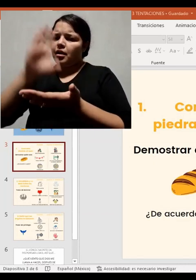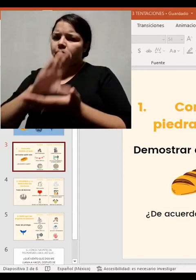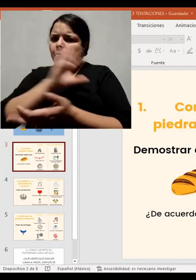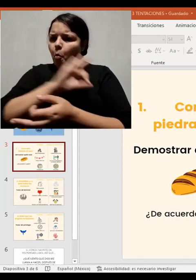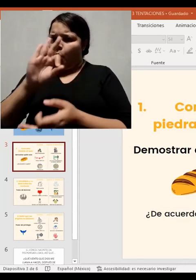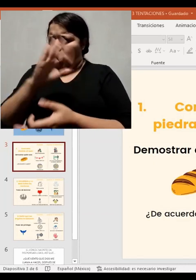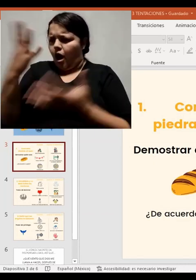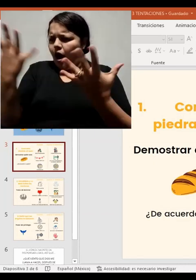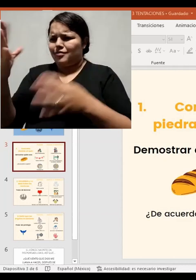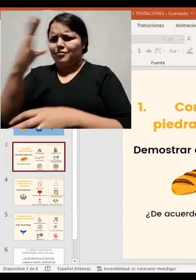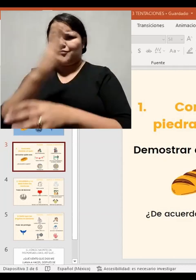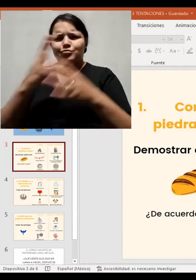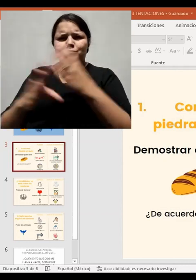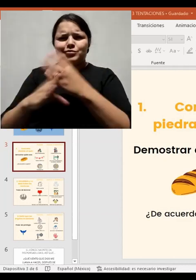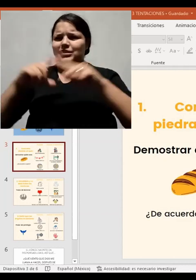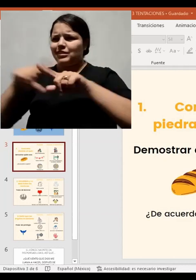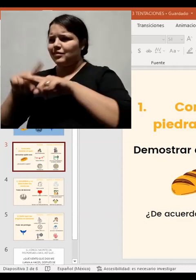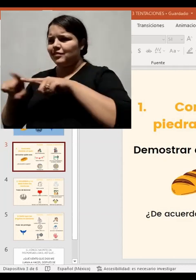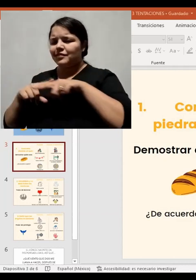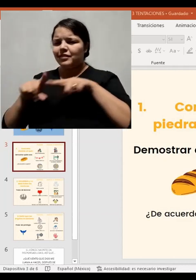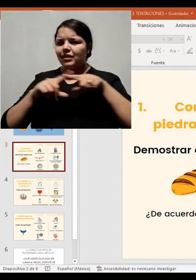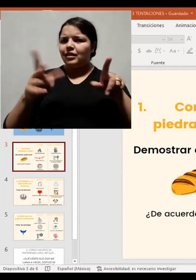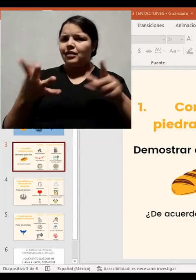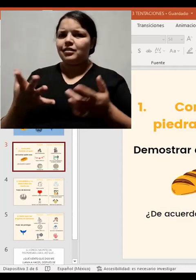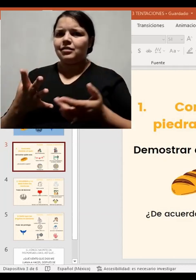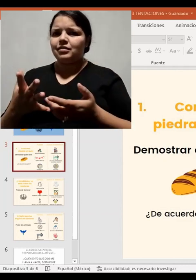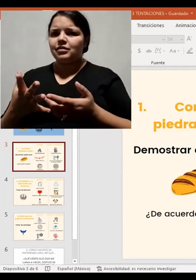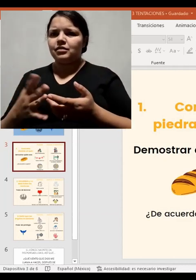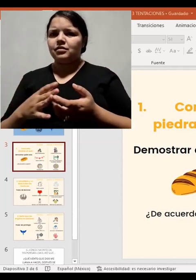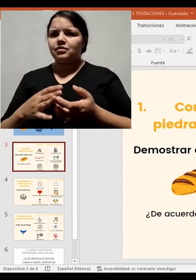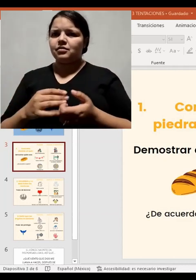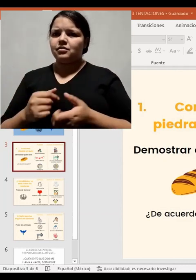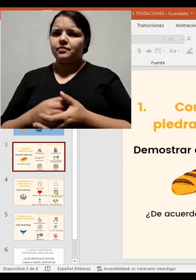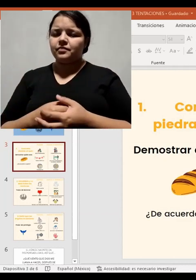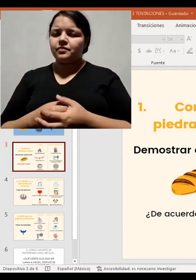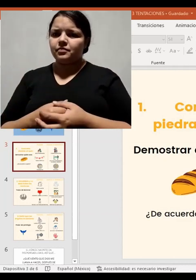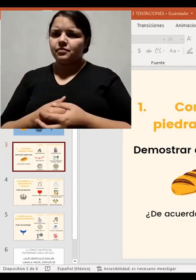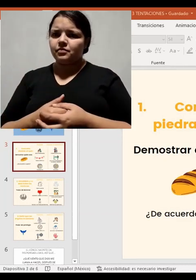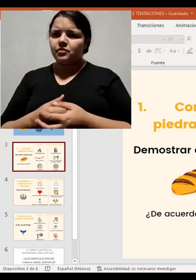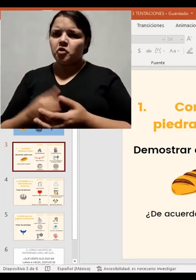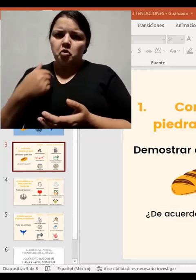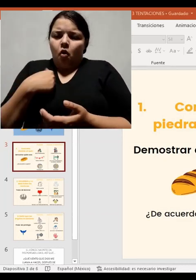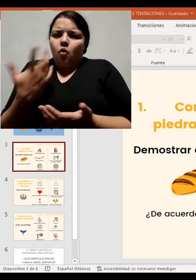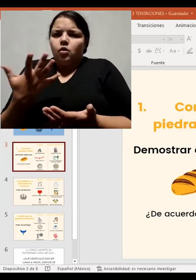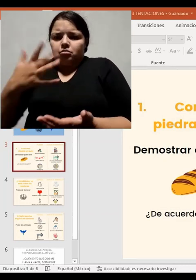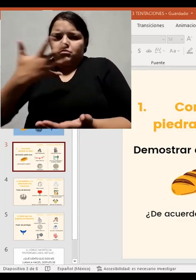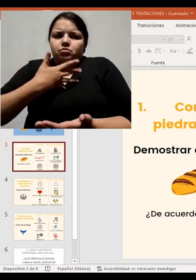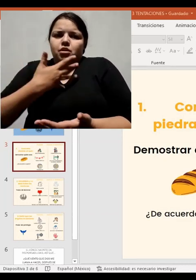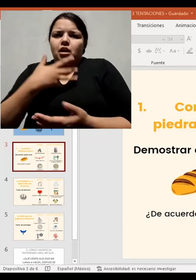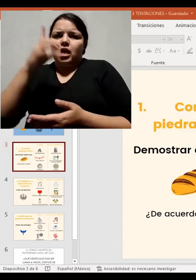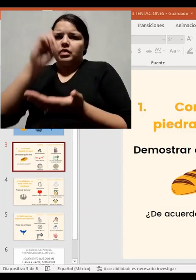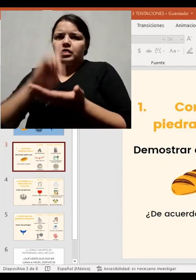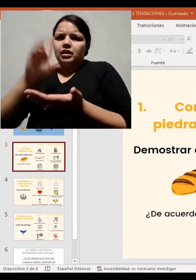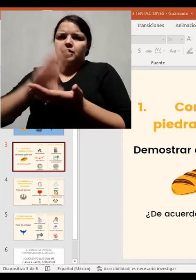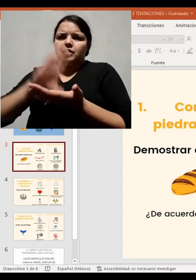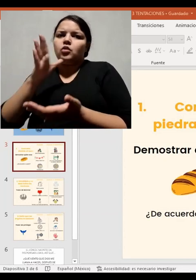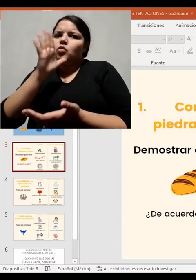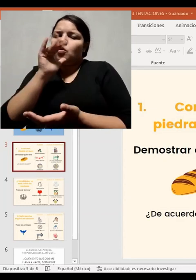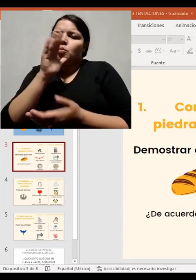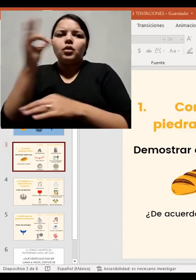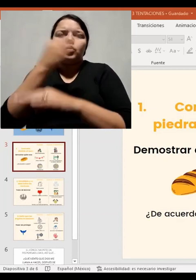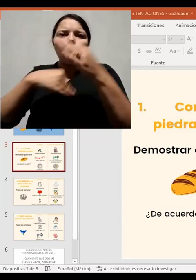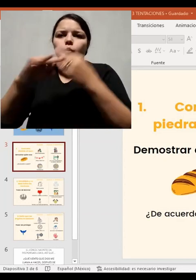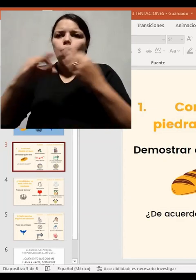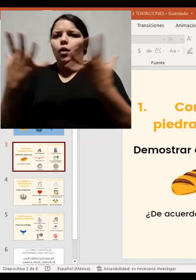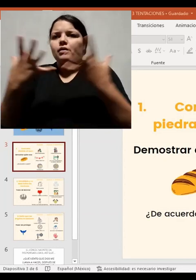hacer tanto como los demás con las medidas de sus posibilidades. Es decir, yo no tengo una discapacidad y no puedo hacerlo todo, pero puedo hacer muchas